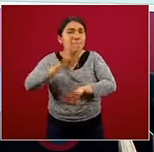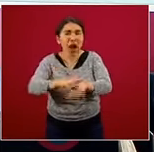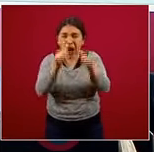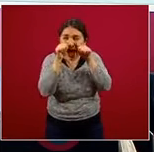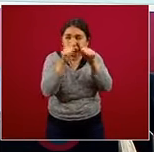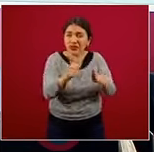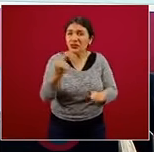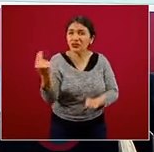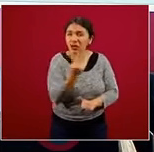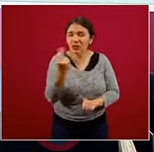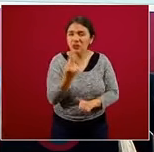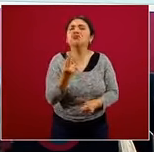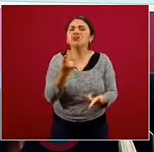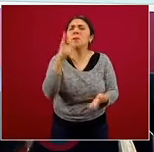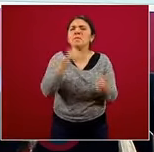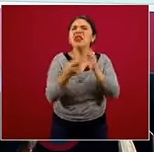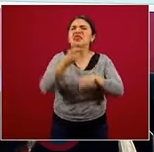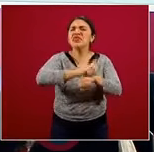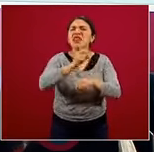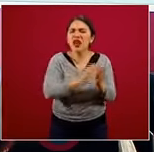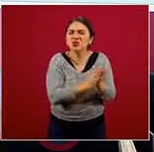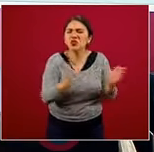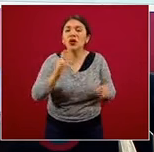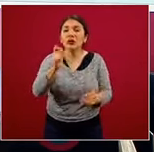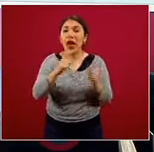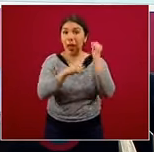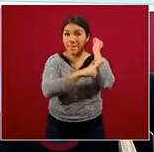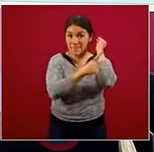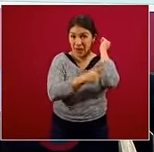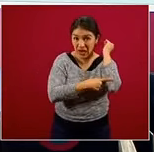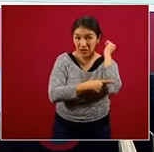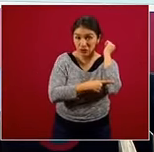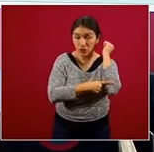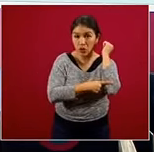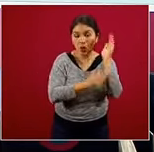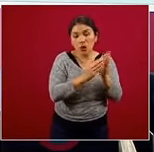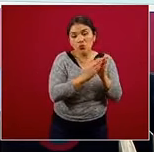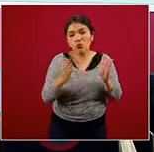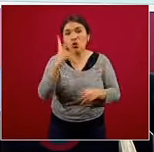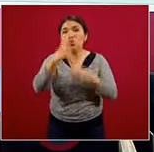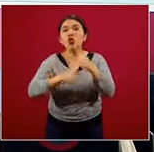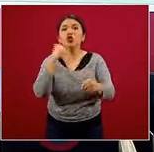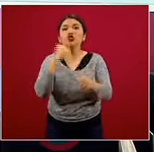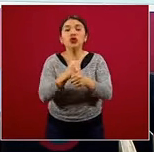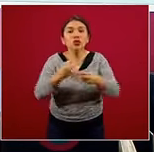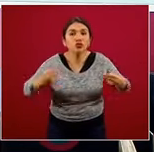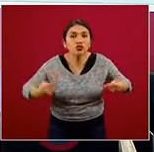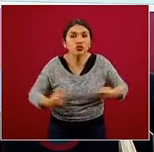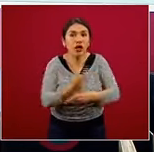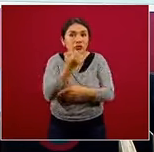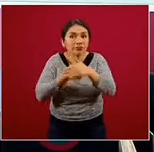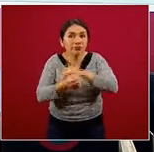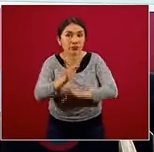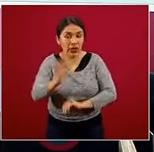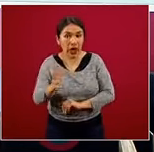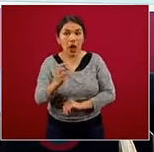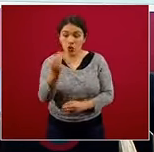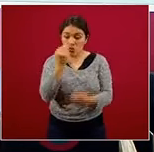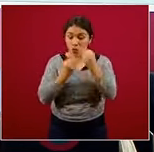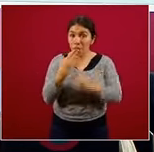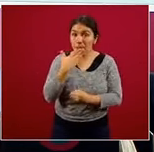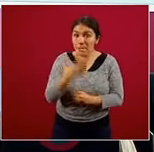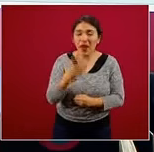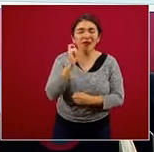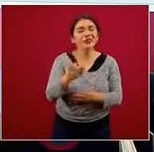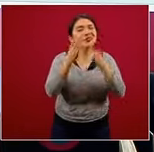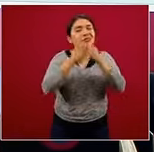enfocarnos. ¿Cuáles son los primeros mil días de vida? El embarazo y los primeros dos años de vida. Una adecuada nutrición